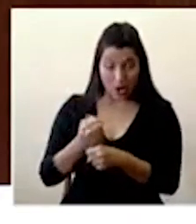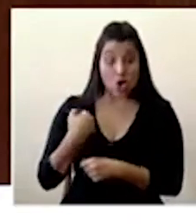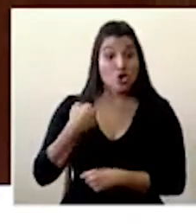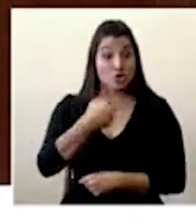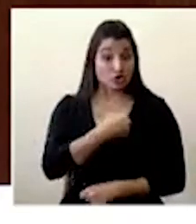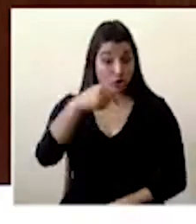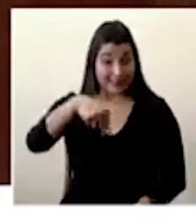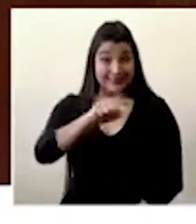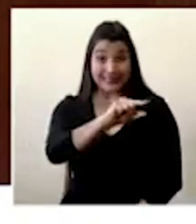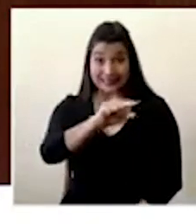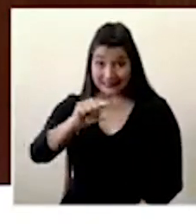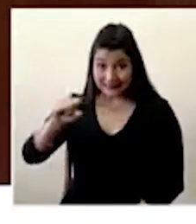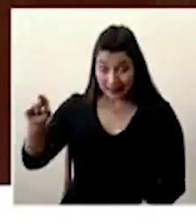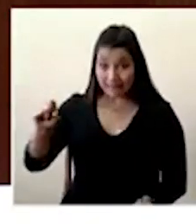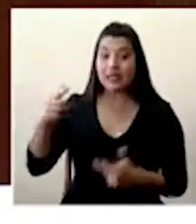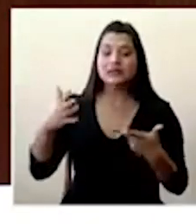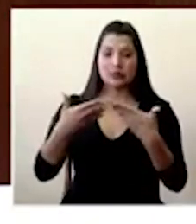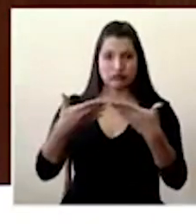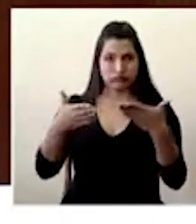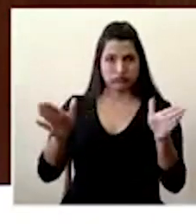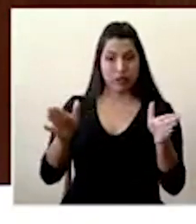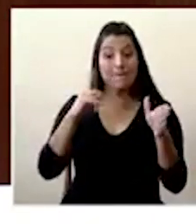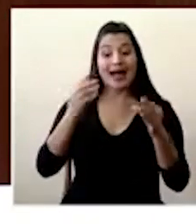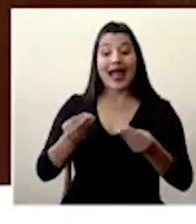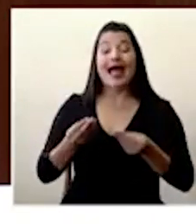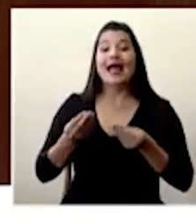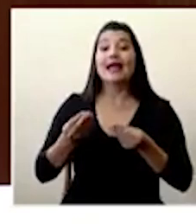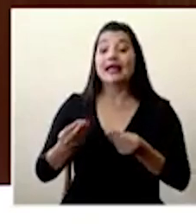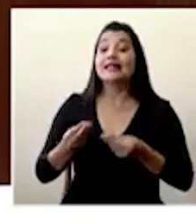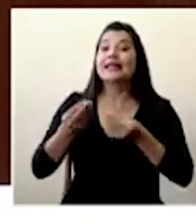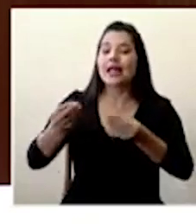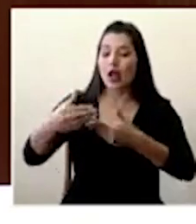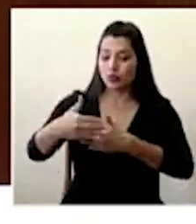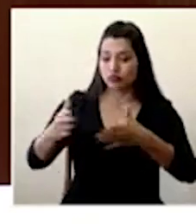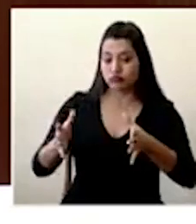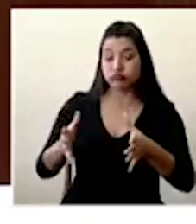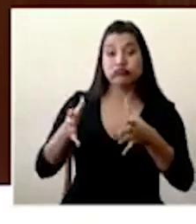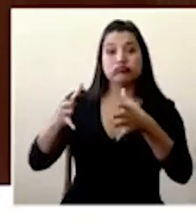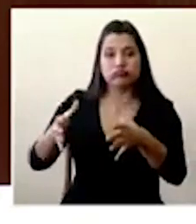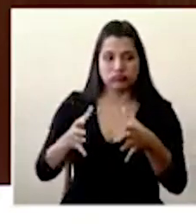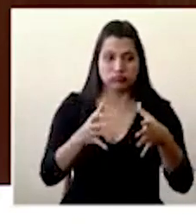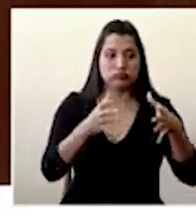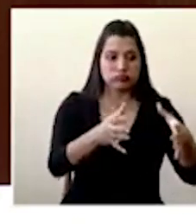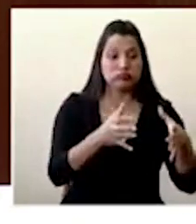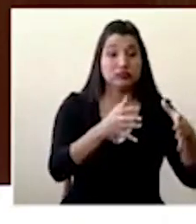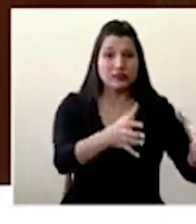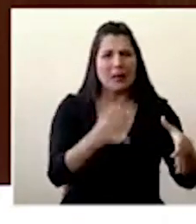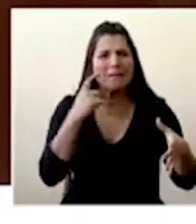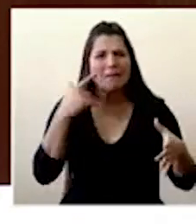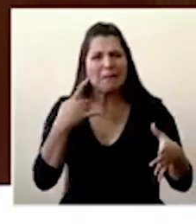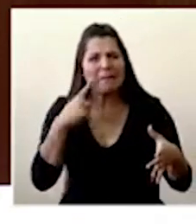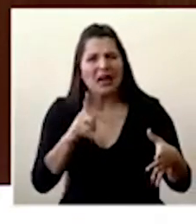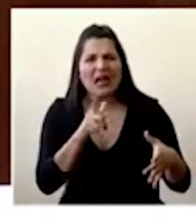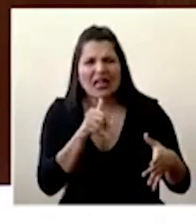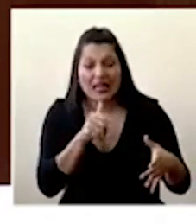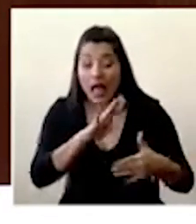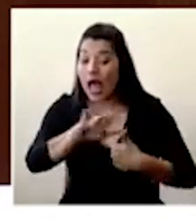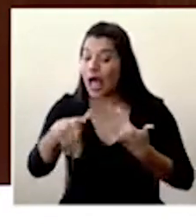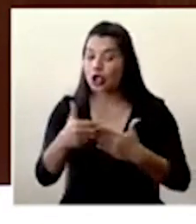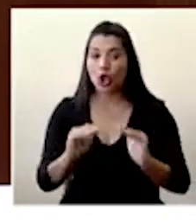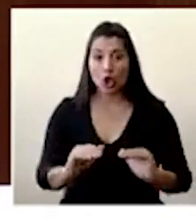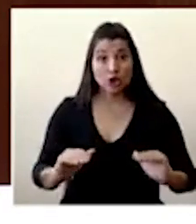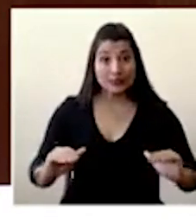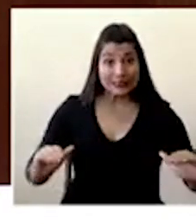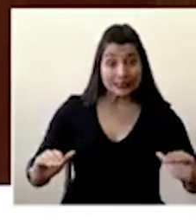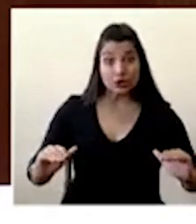toda la semana para la entrega de los paquetes. Entonces, garantizamos la entrega de estos paquetes a todos los niños, niñas y jóvenes que son